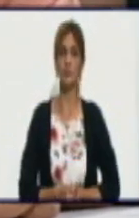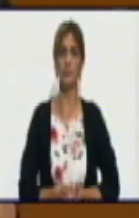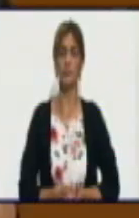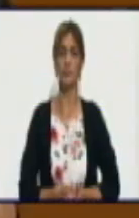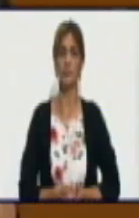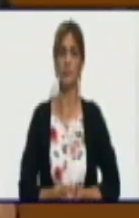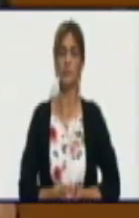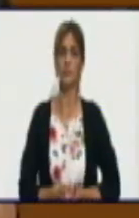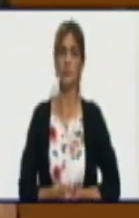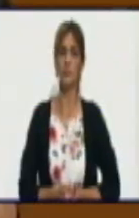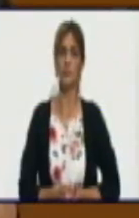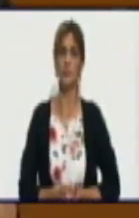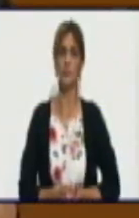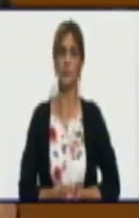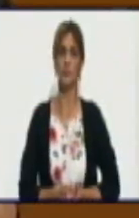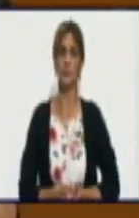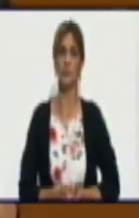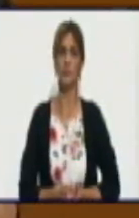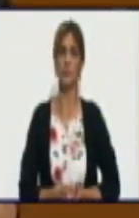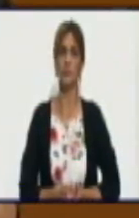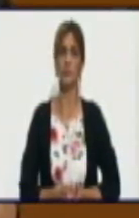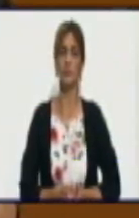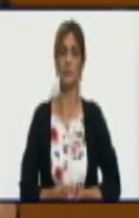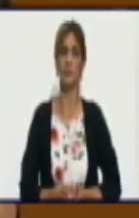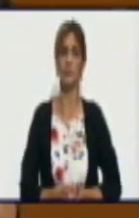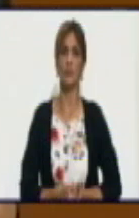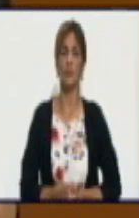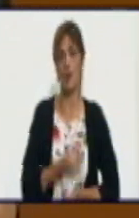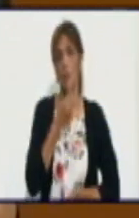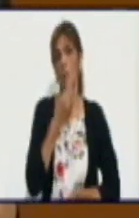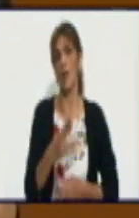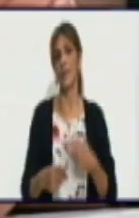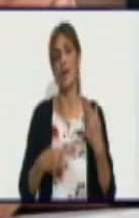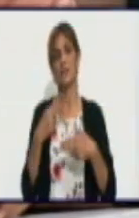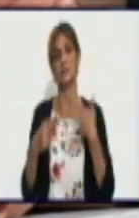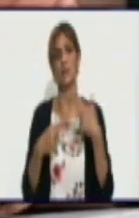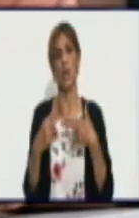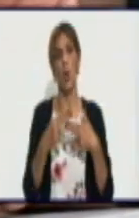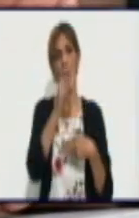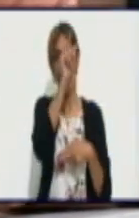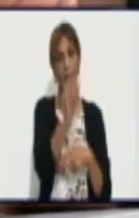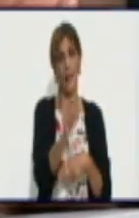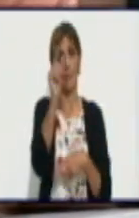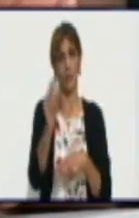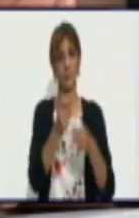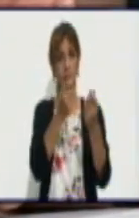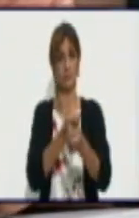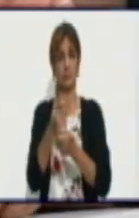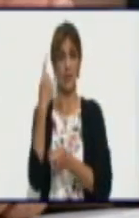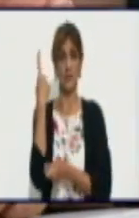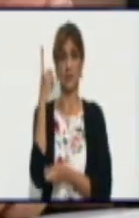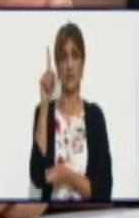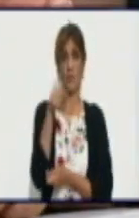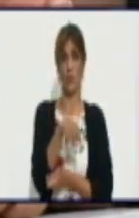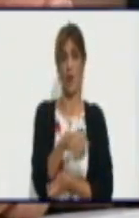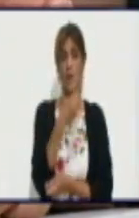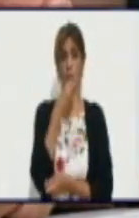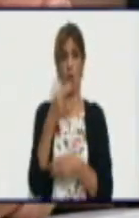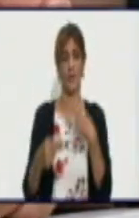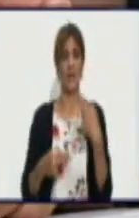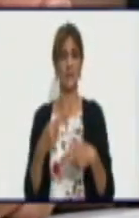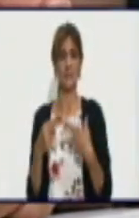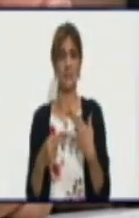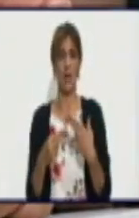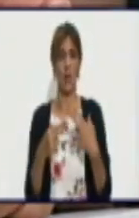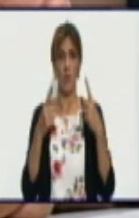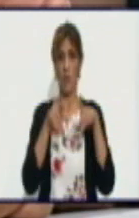venderlo también. Es decir, no distingue. Pero puede hacerlo también el productor individual. Sobre todo, a partir de lo que